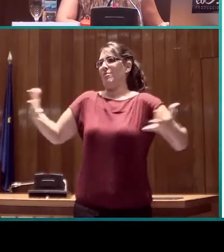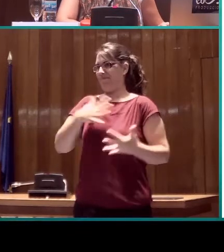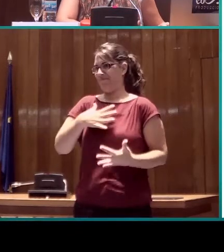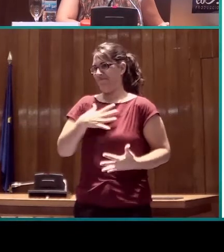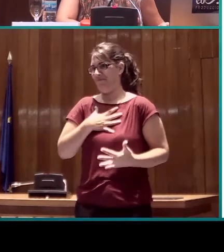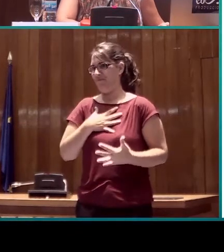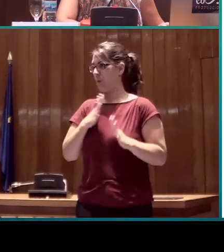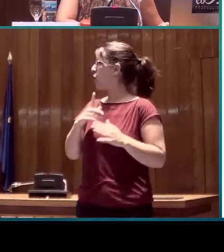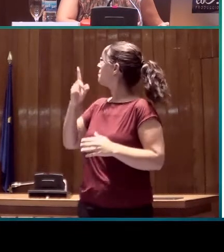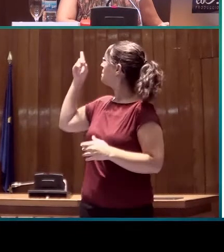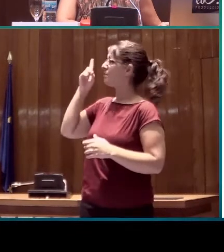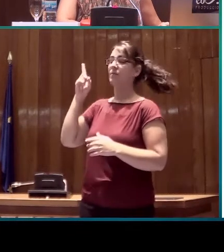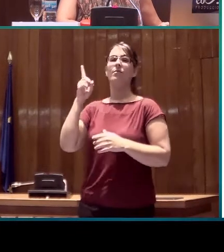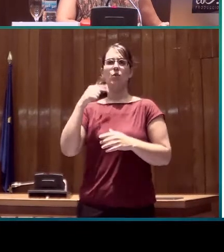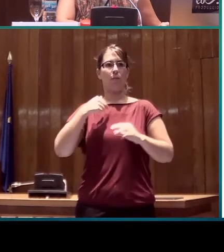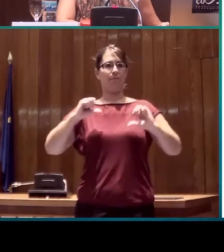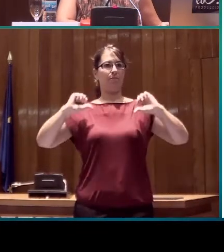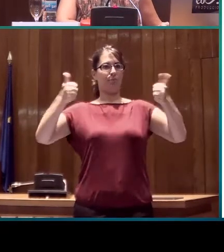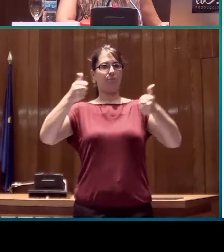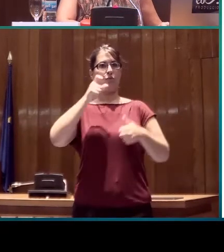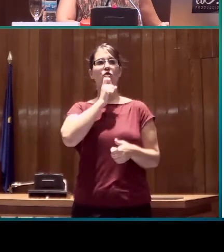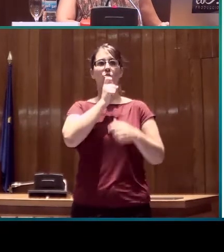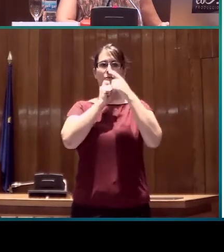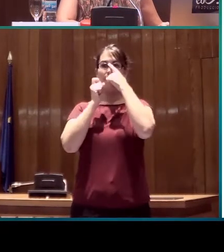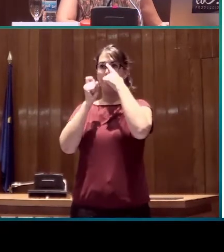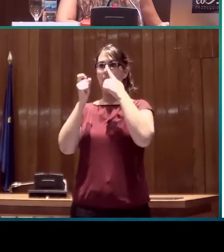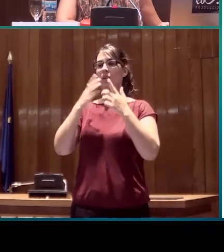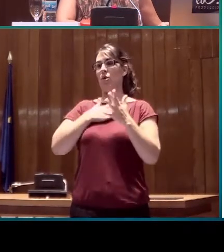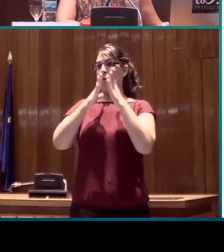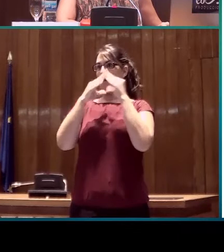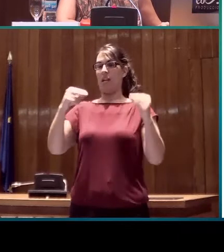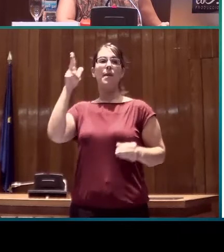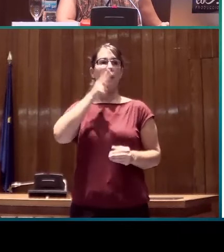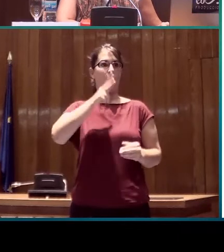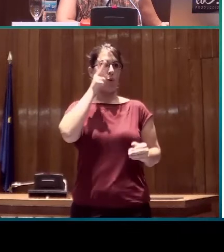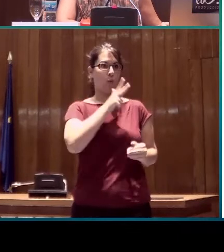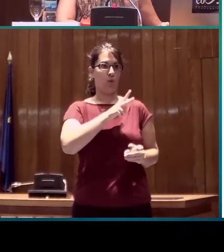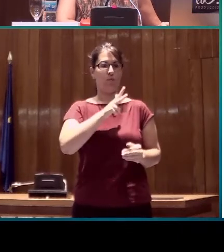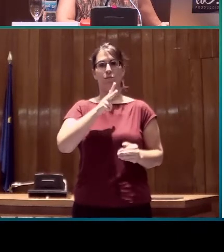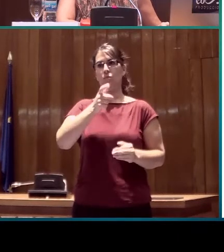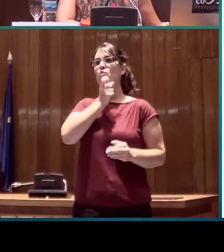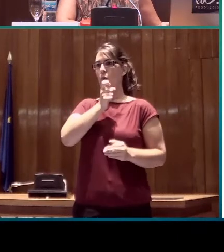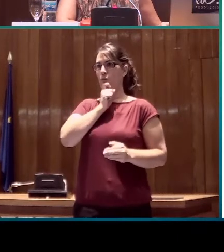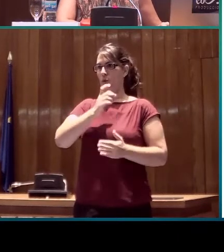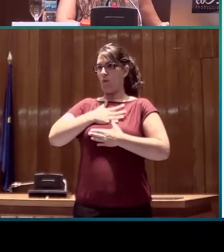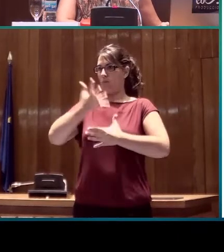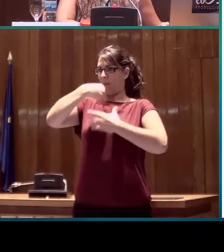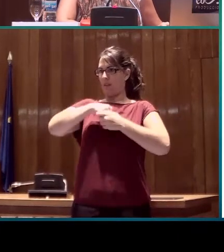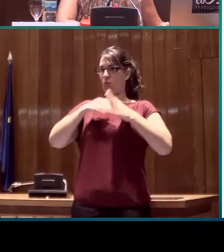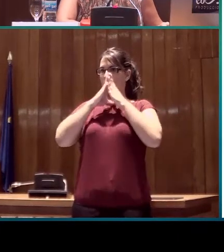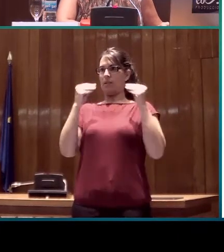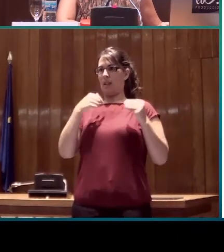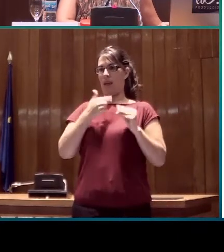el principio, por lo que sabemos en la Universidad de Vigo, los precedentes en mi propia universidad.